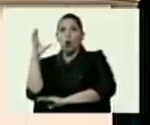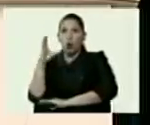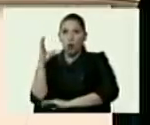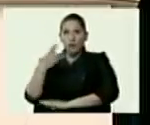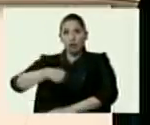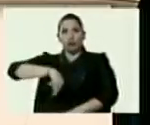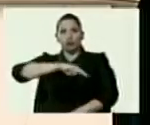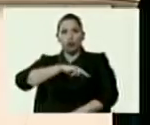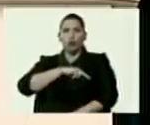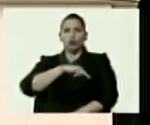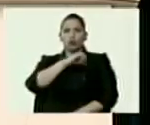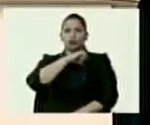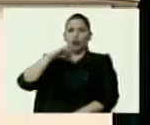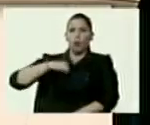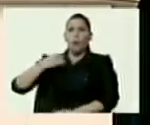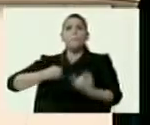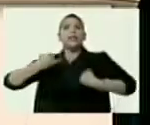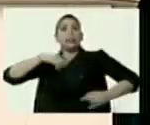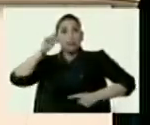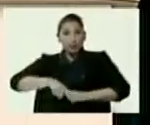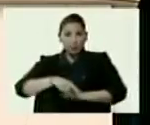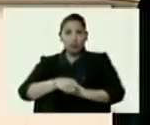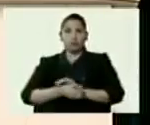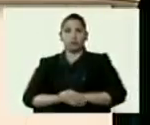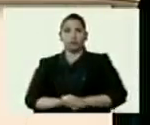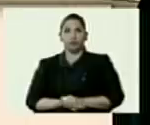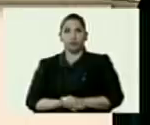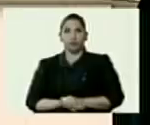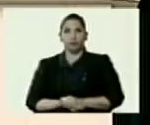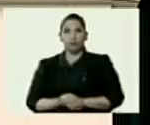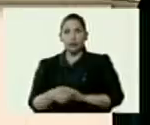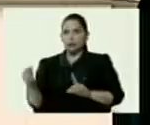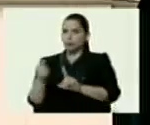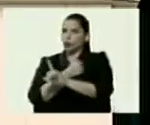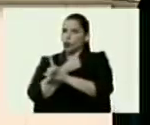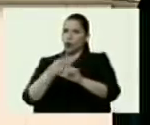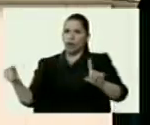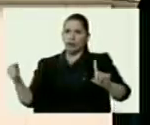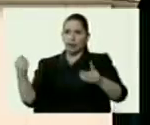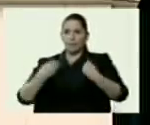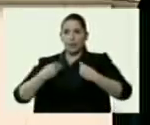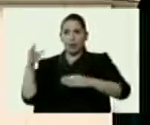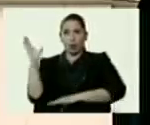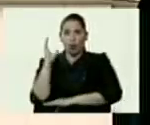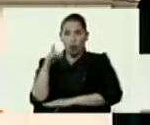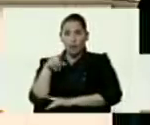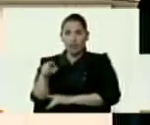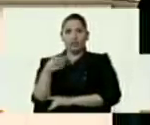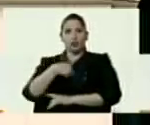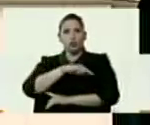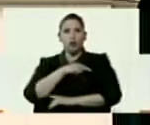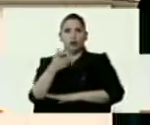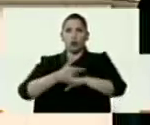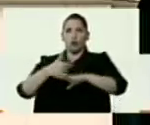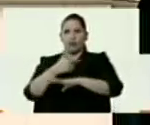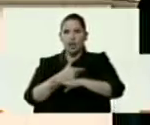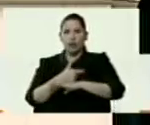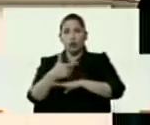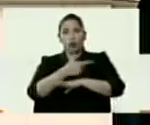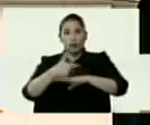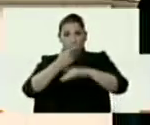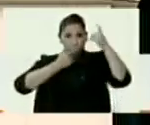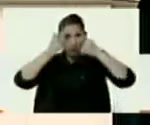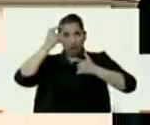Nosotros somos víctimas también de la violencia en Colombia. Y por eso nuestros gobiernos, el gobierno de Hugo